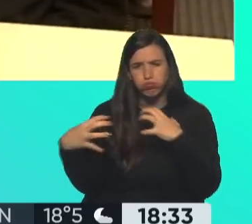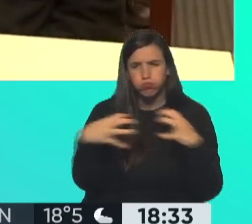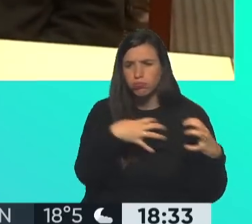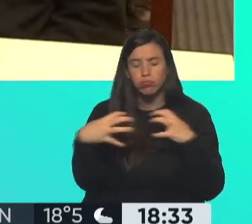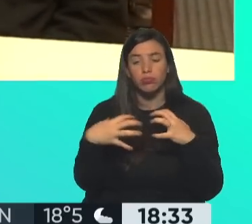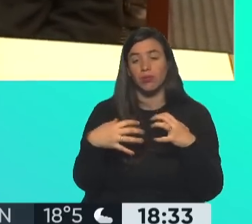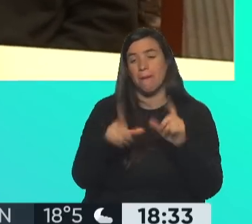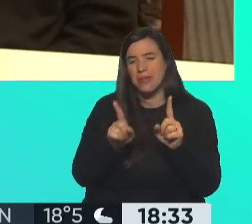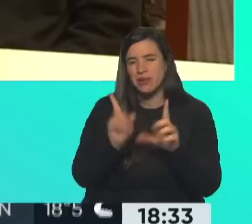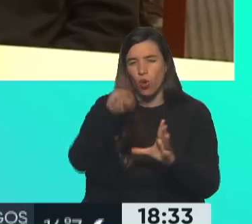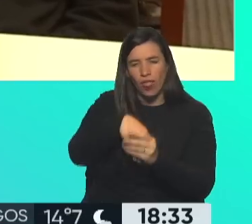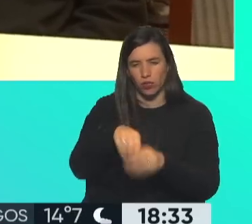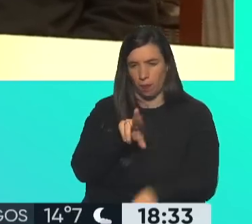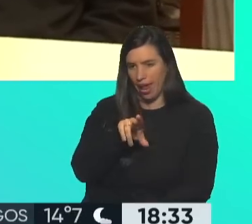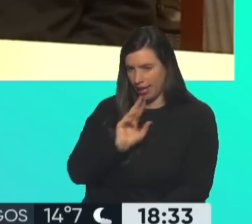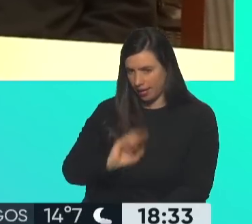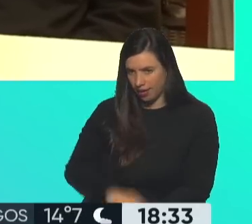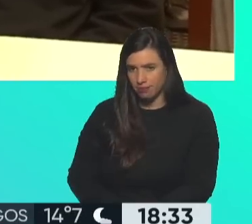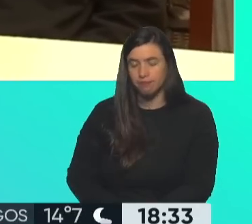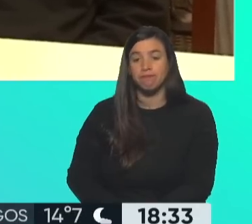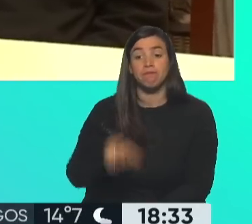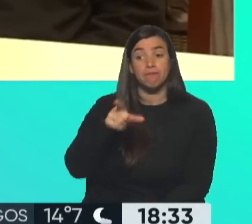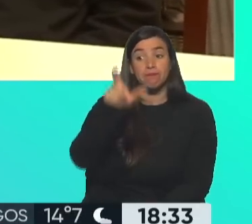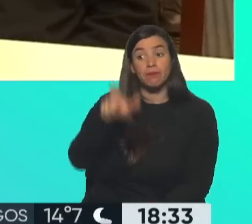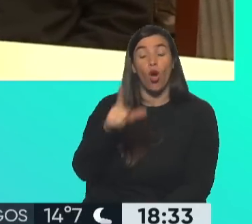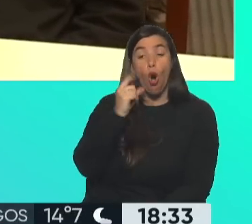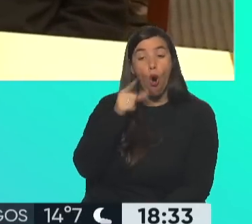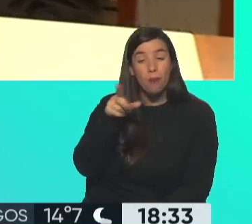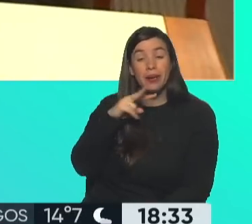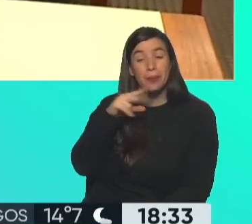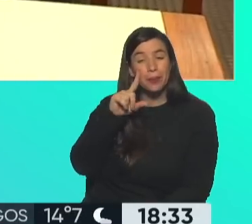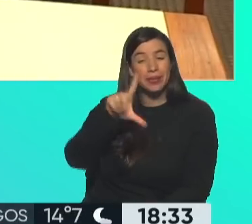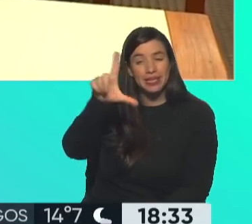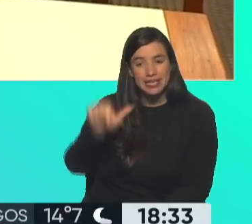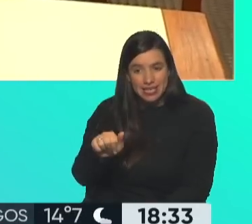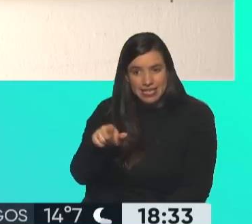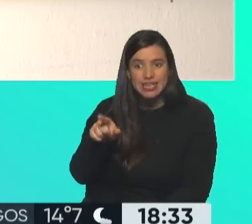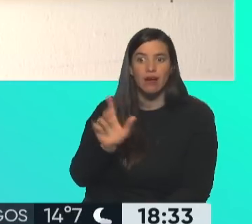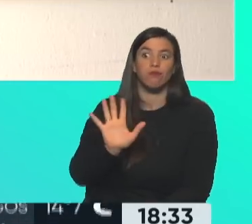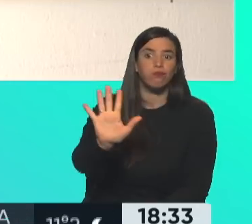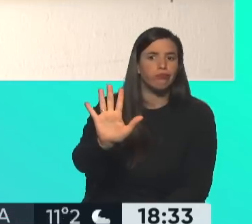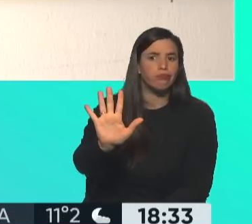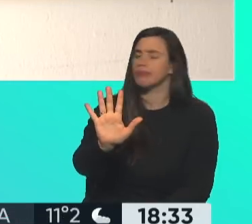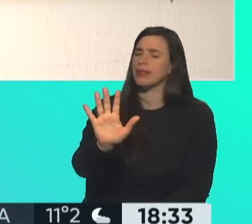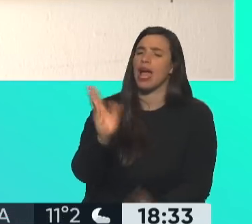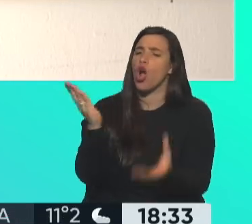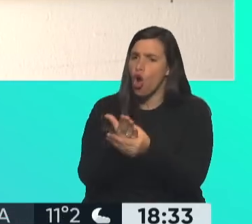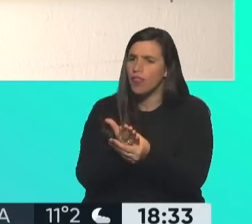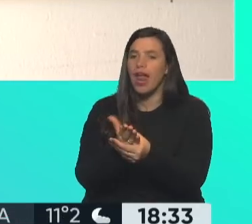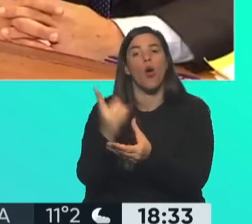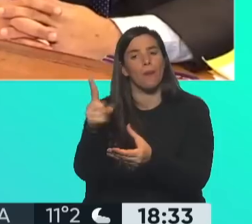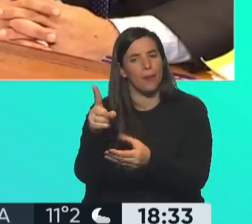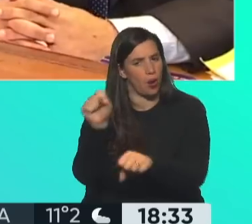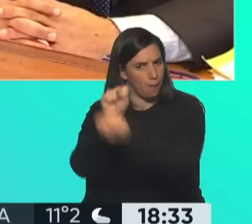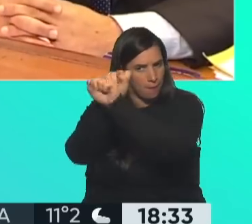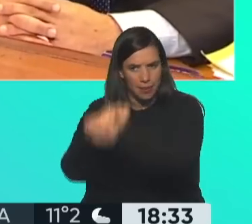marco de la pareja. Pronóstico para Villa, de cualquier manera, aun cuando fuera condenado no va a ir a presión. Esto le permitirá seguir